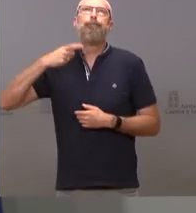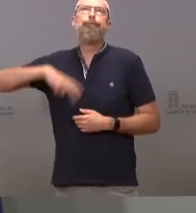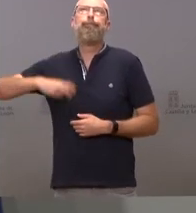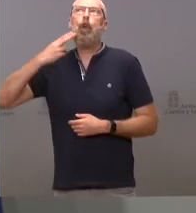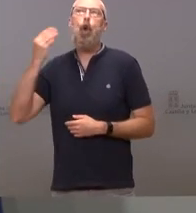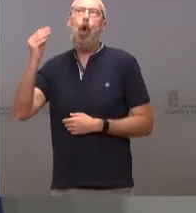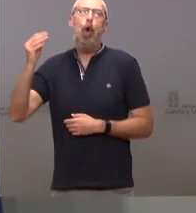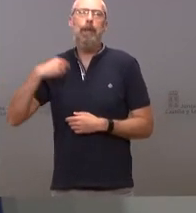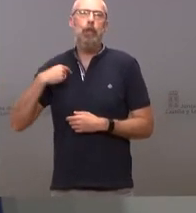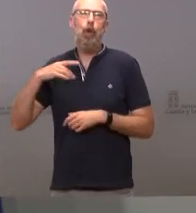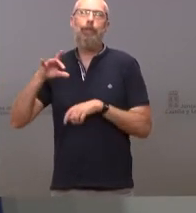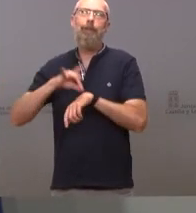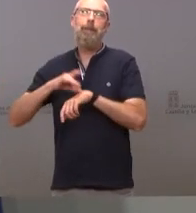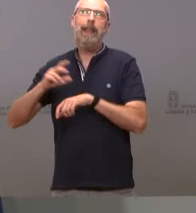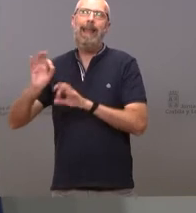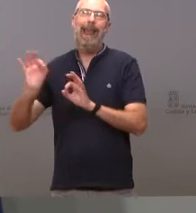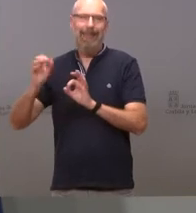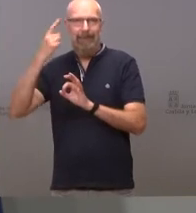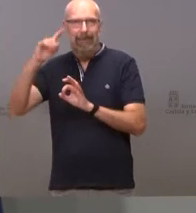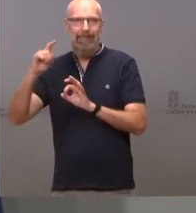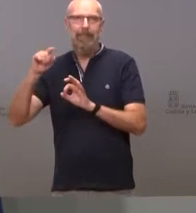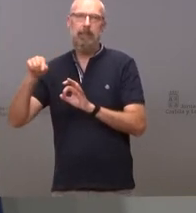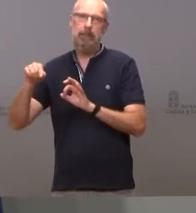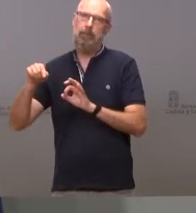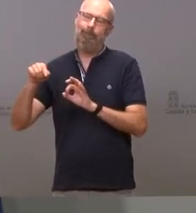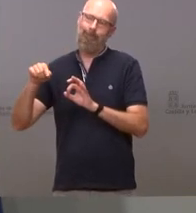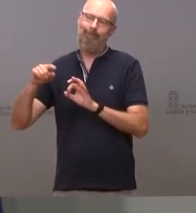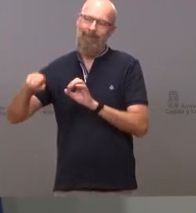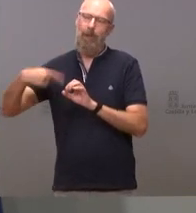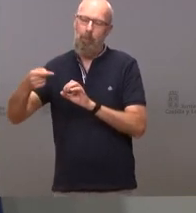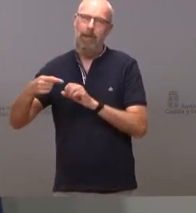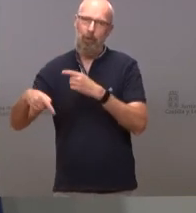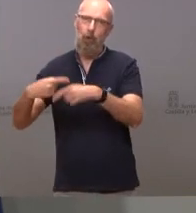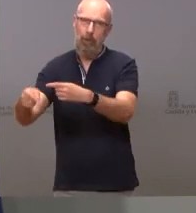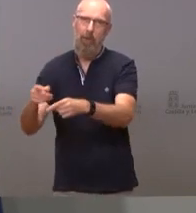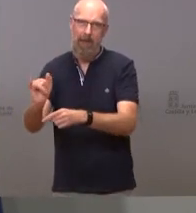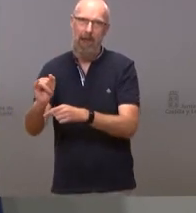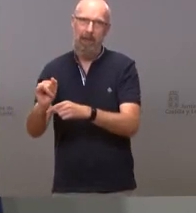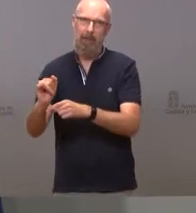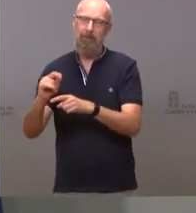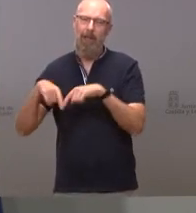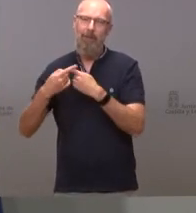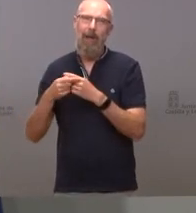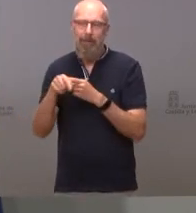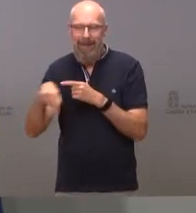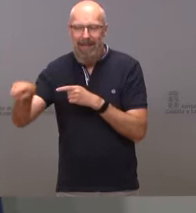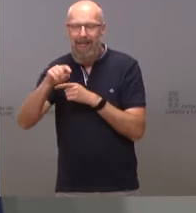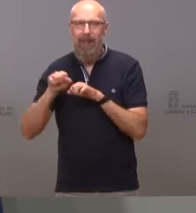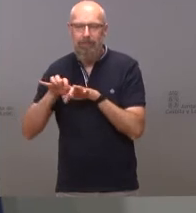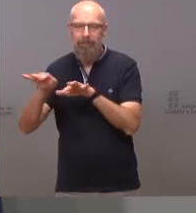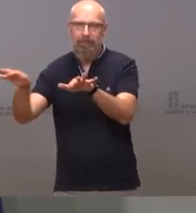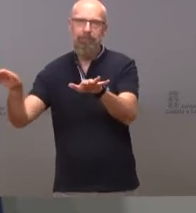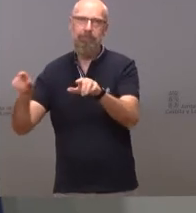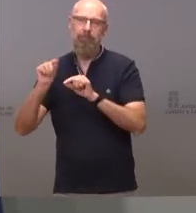Desgraciadamente eso ha llevado a grandes desastres en algunas familias y en algunas situaciones. es decir